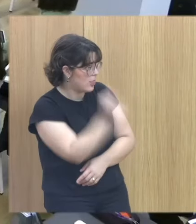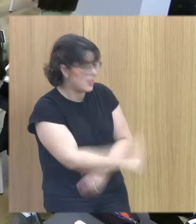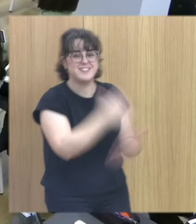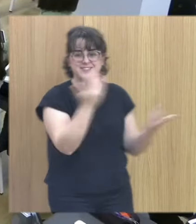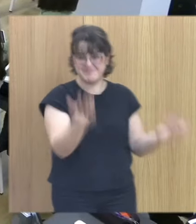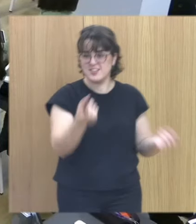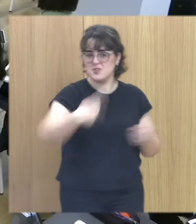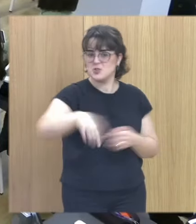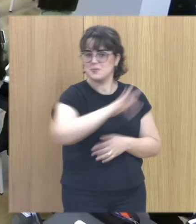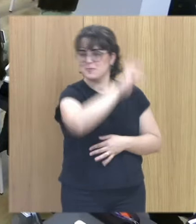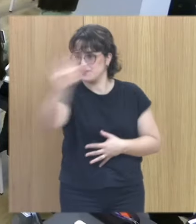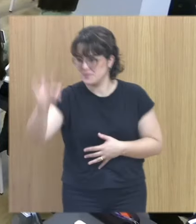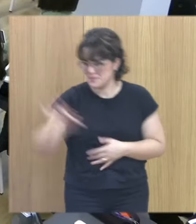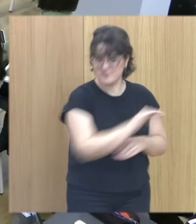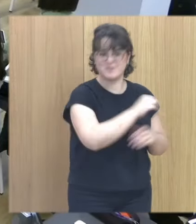tenéis la palabra